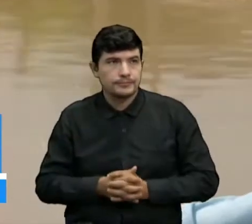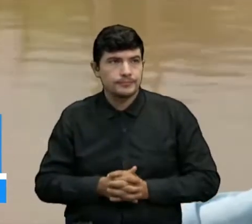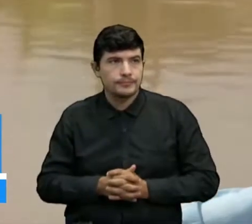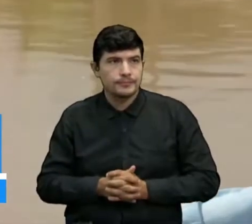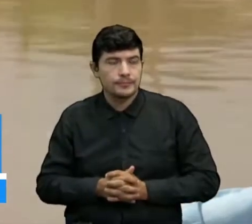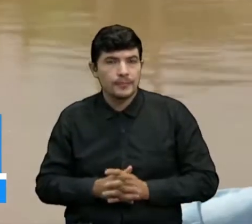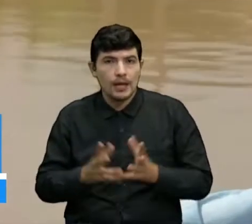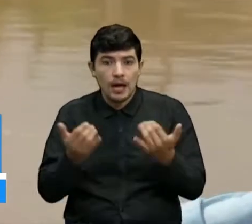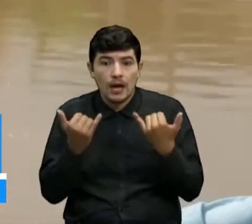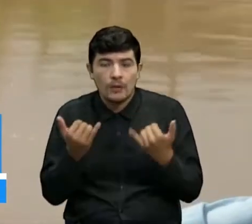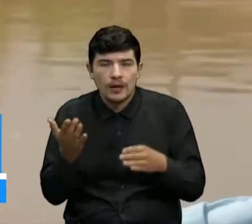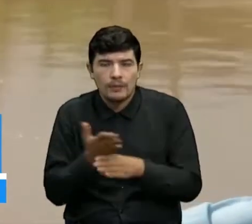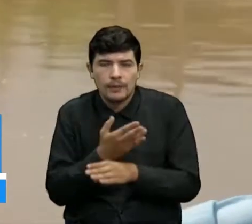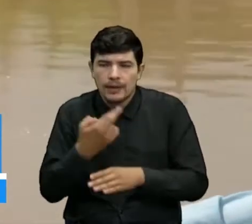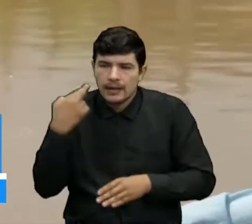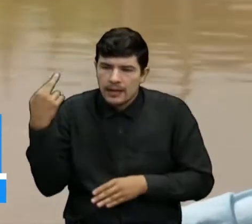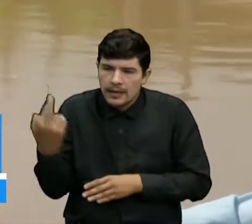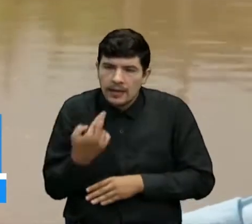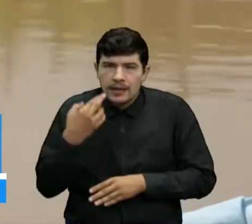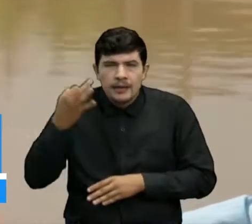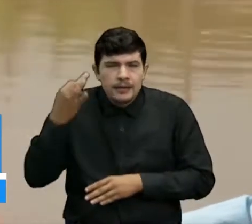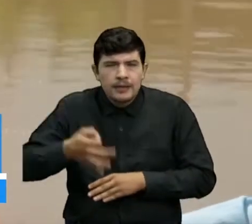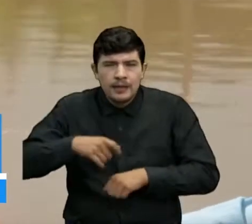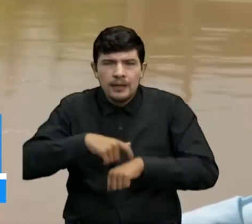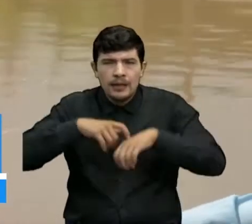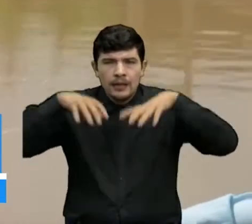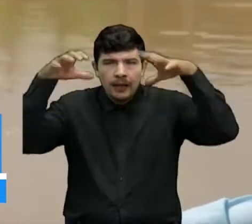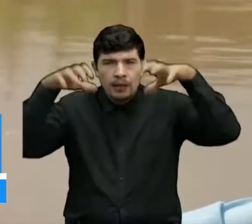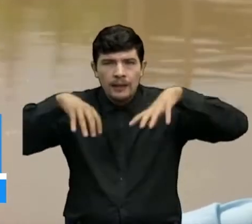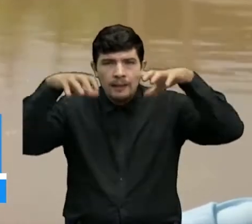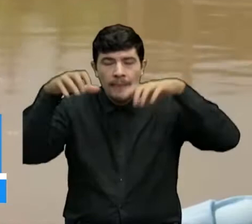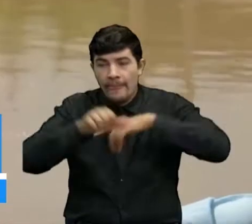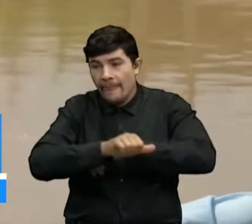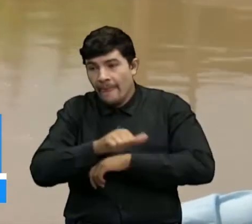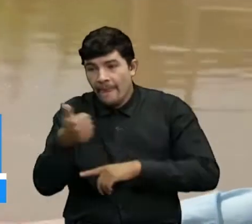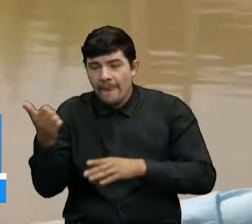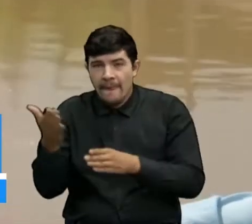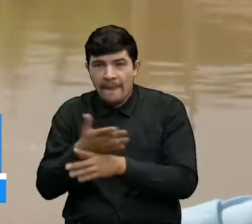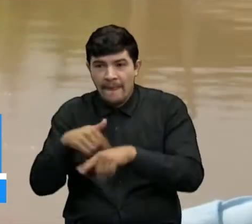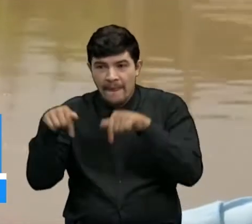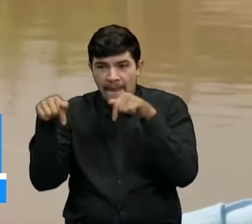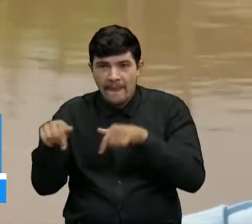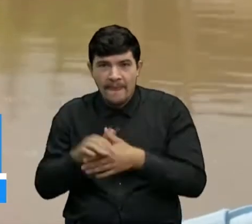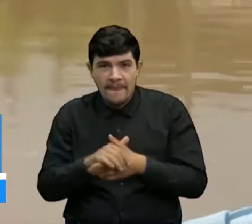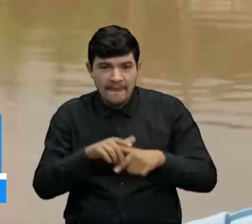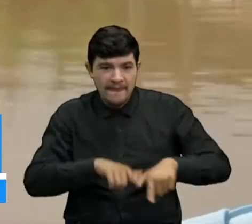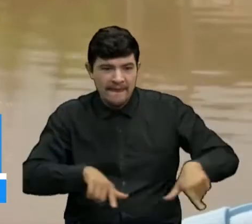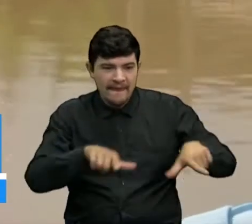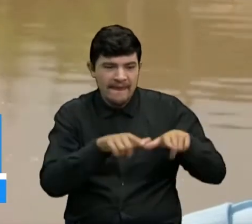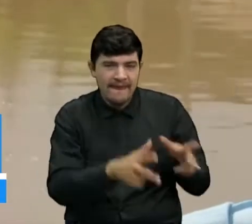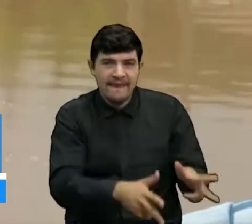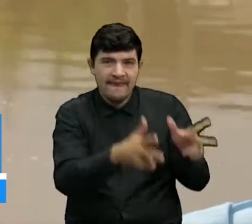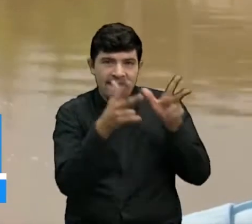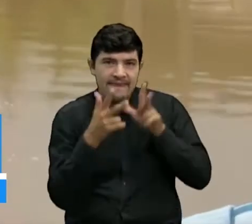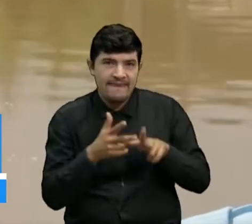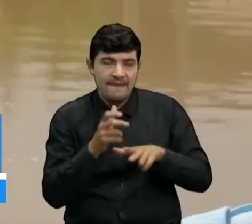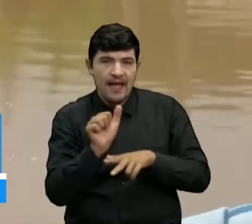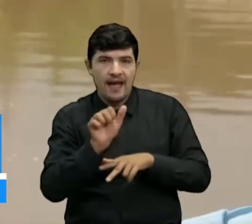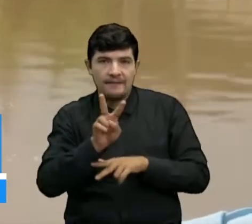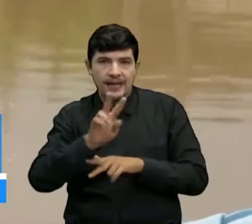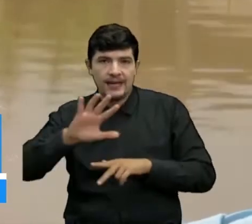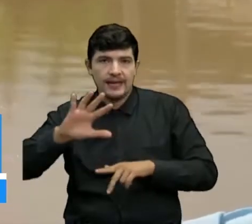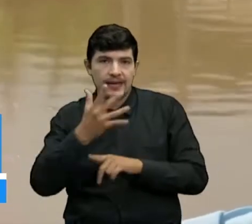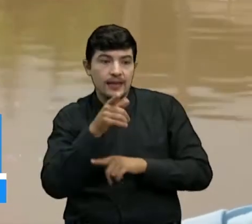la problemática es constante cuando llega la ola invernal. Otro problema que tenemos acá es la infraestructura del puente de la avenida Quinta, una avenida